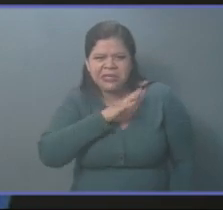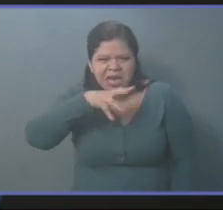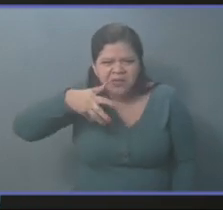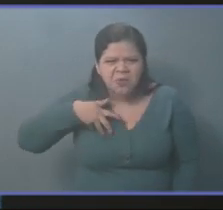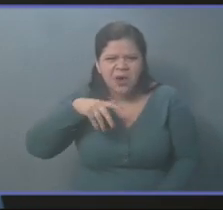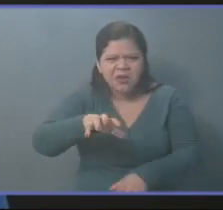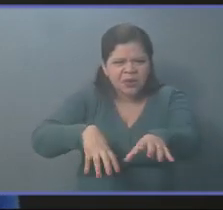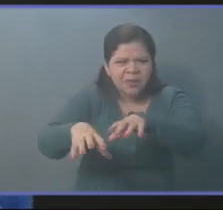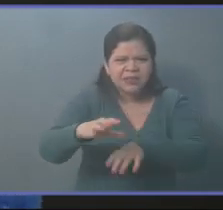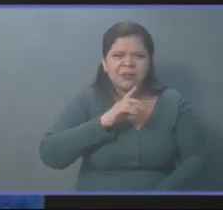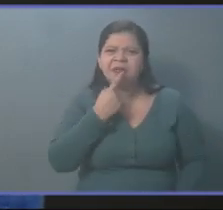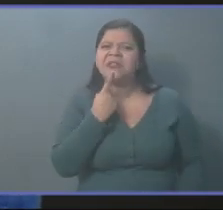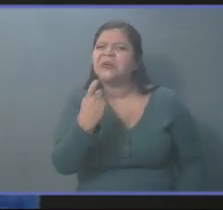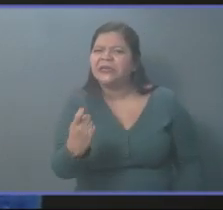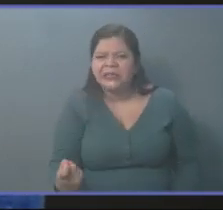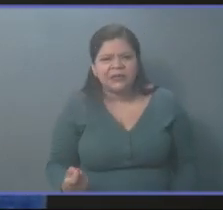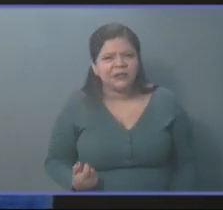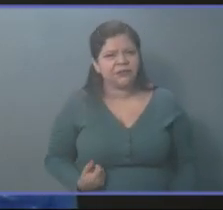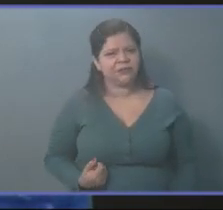departamento?